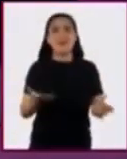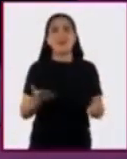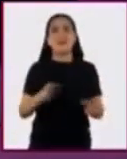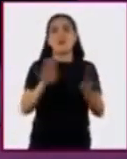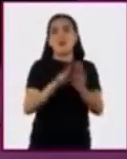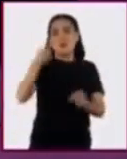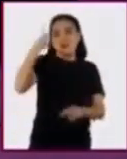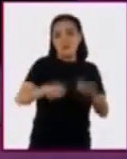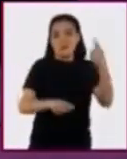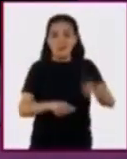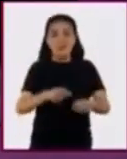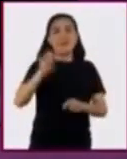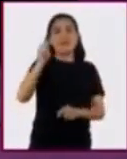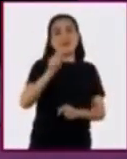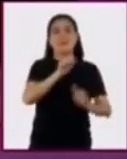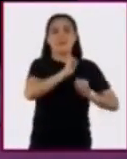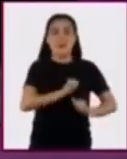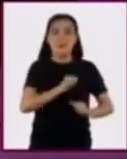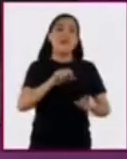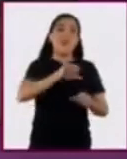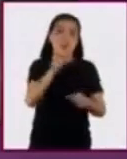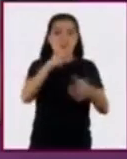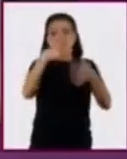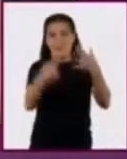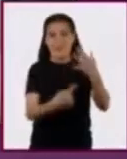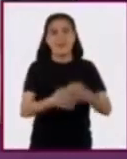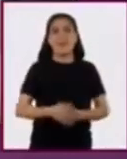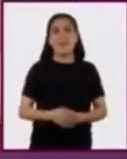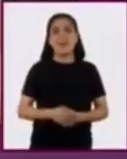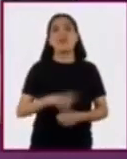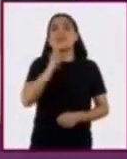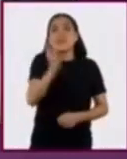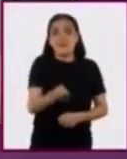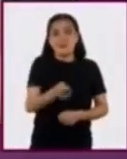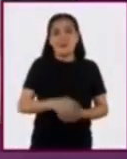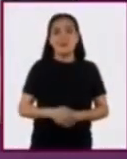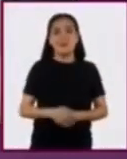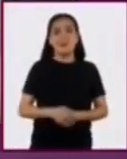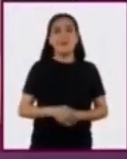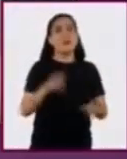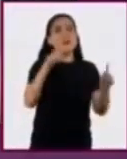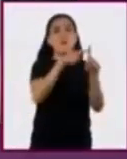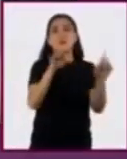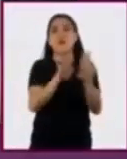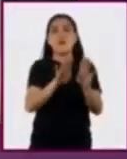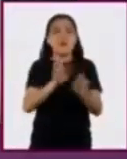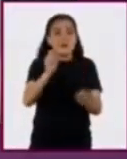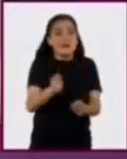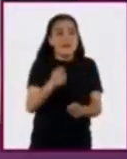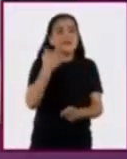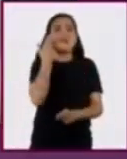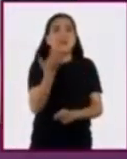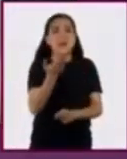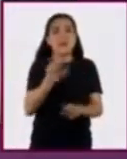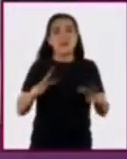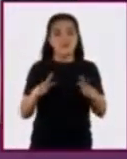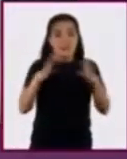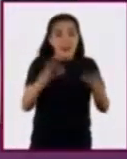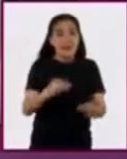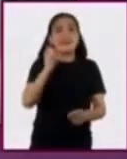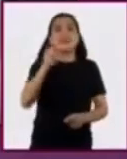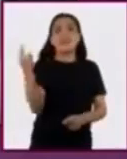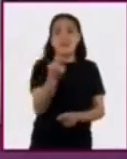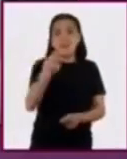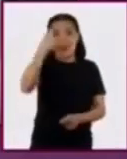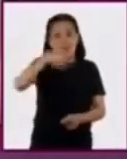autoridad y otros. Es decir, tienen un fin común, originalmente surgido por la